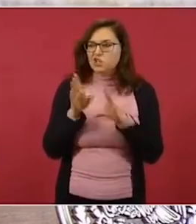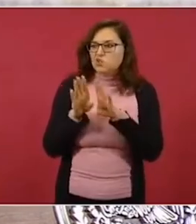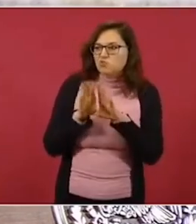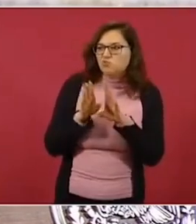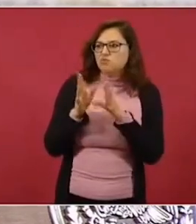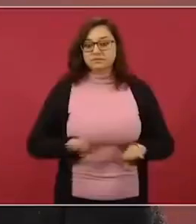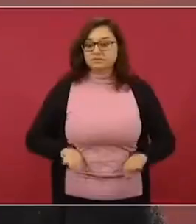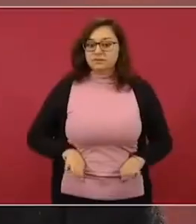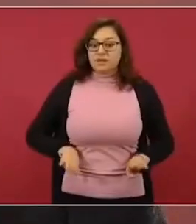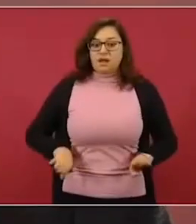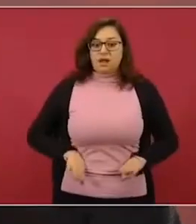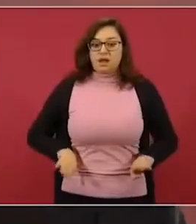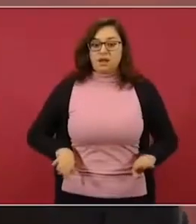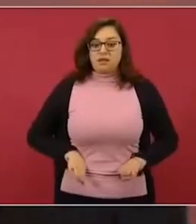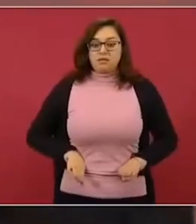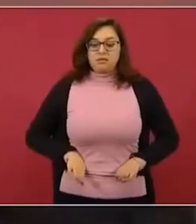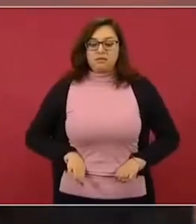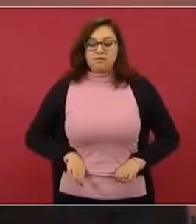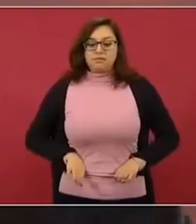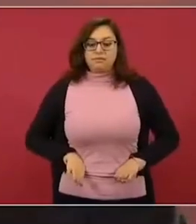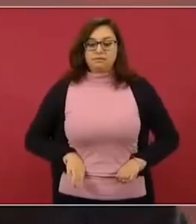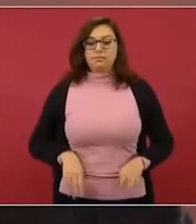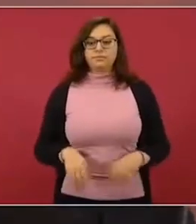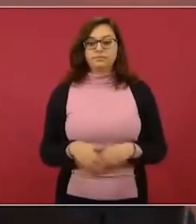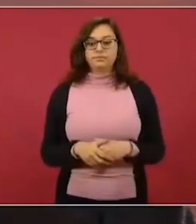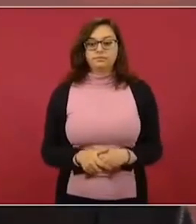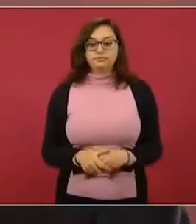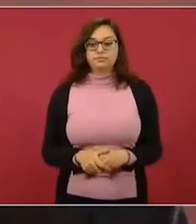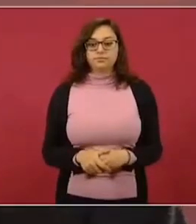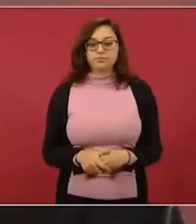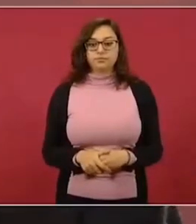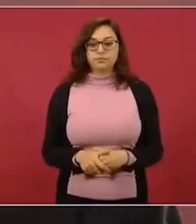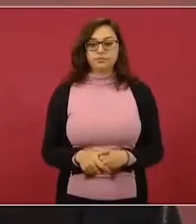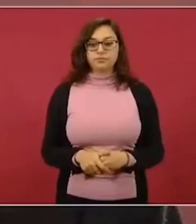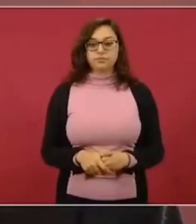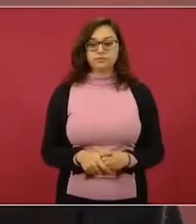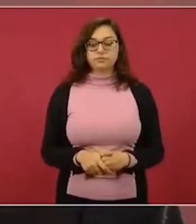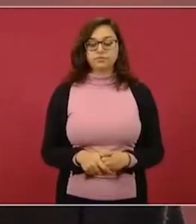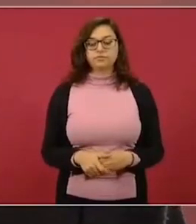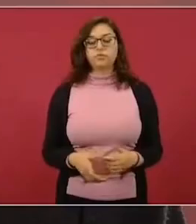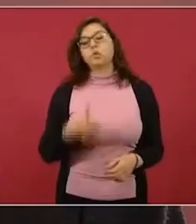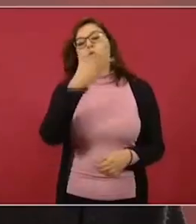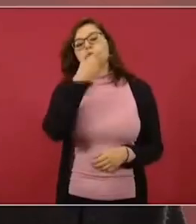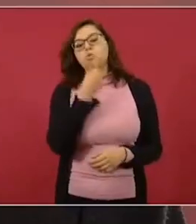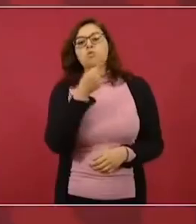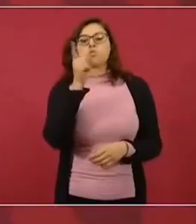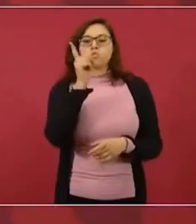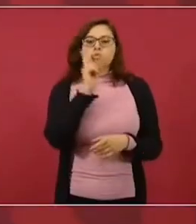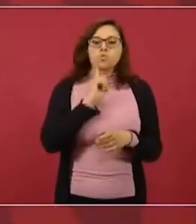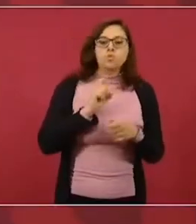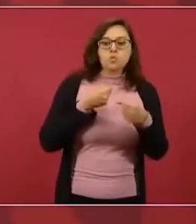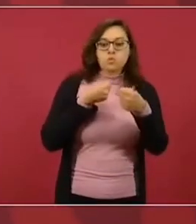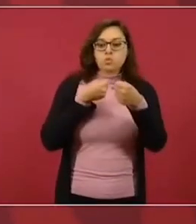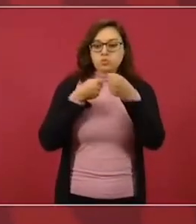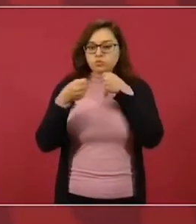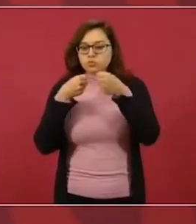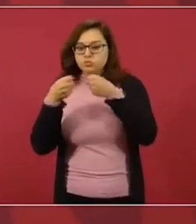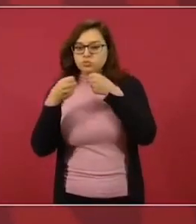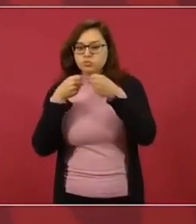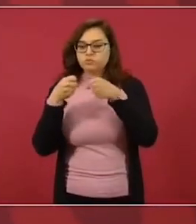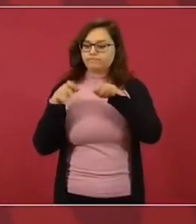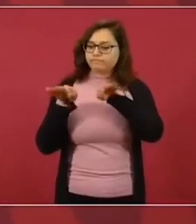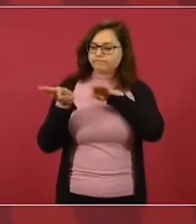motivos, el representante de la Comisión Interamericana de los Derechos Humanos